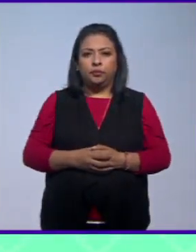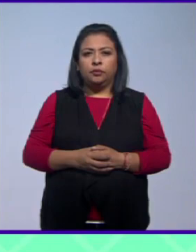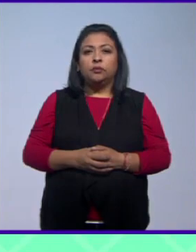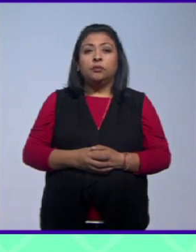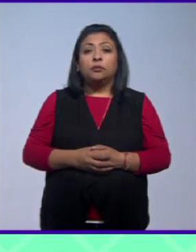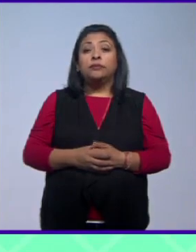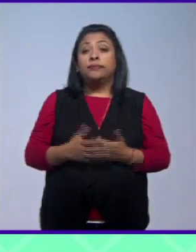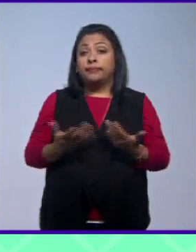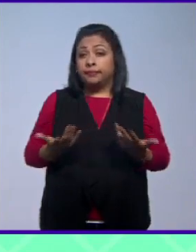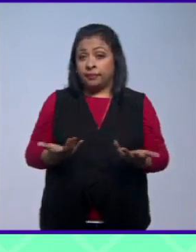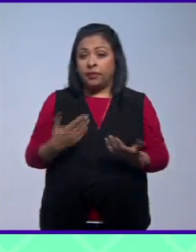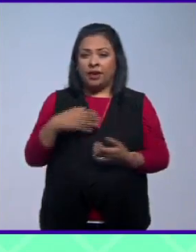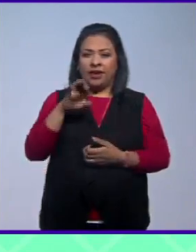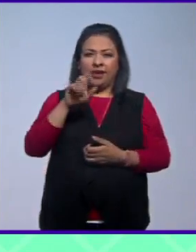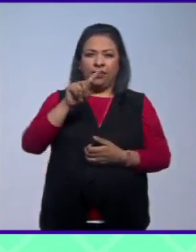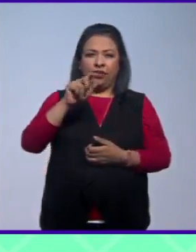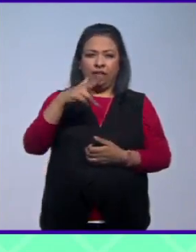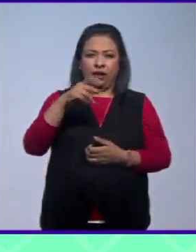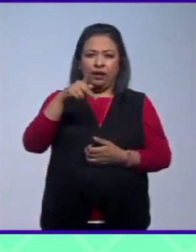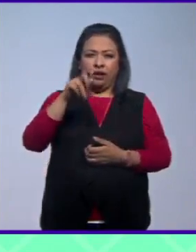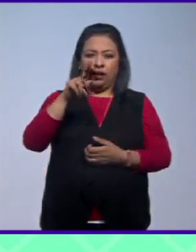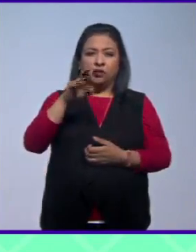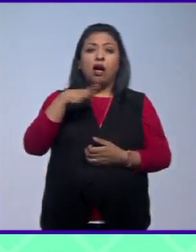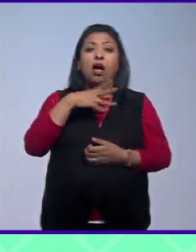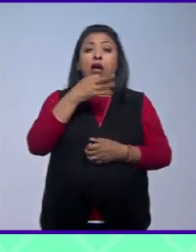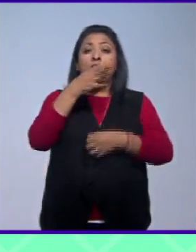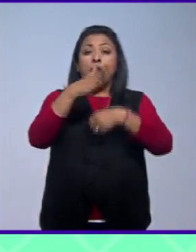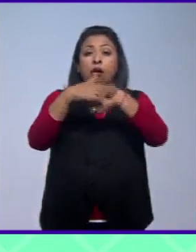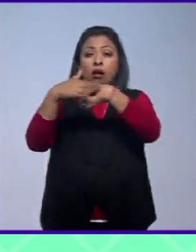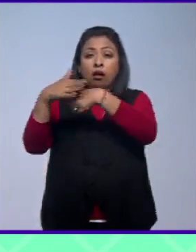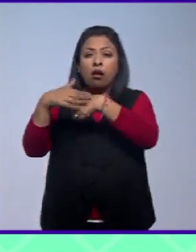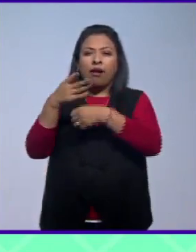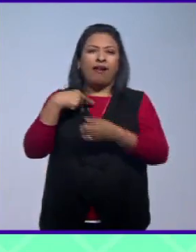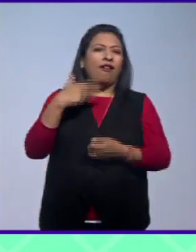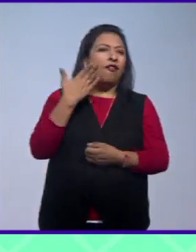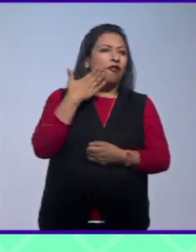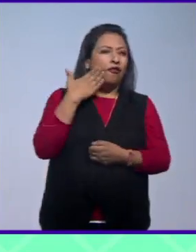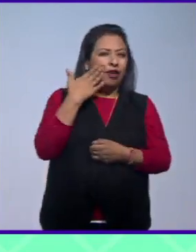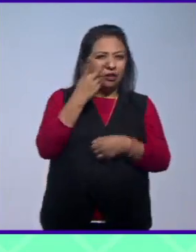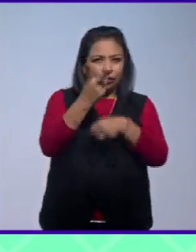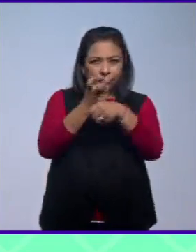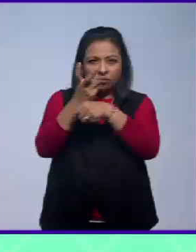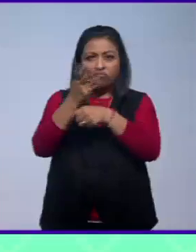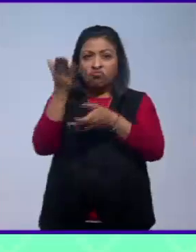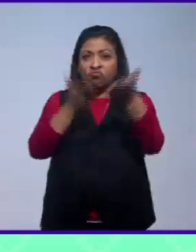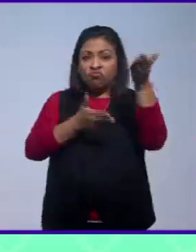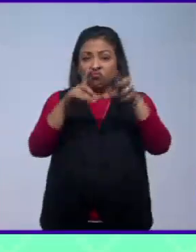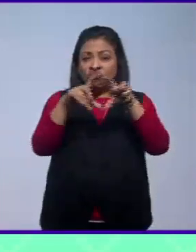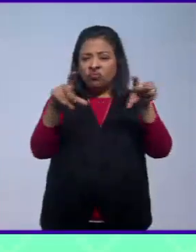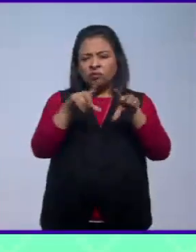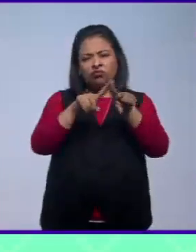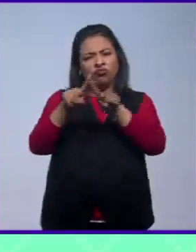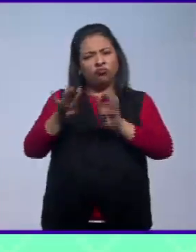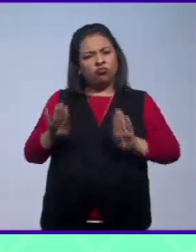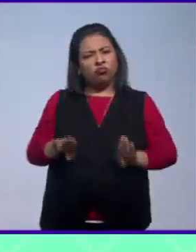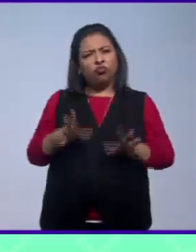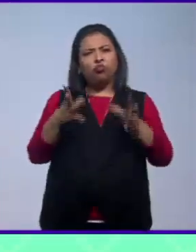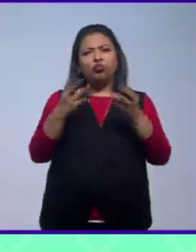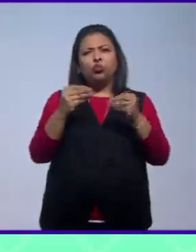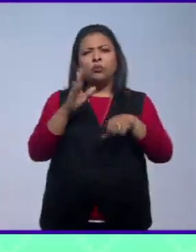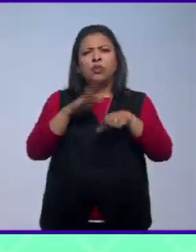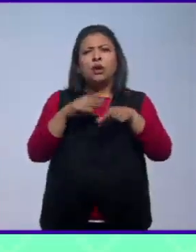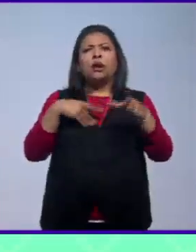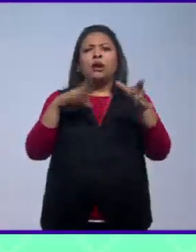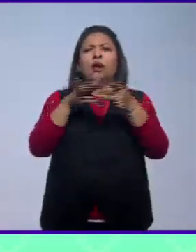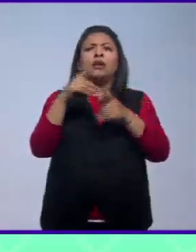Entonces Etel Krause lanzó una convocatoria por medio de Facebook Llegaron textos de todos tipos muchos más